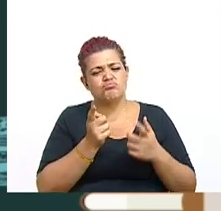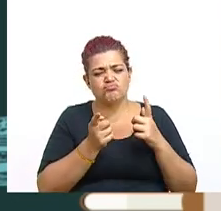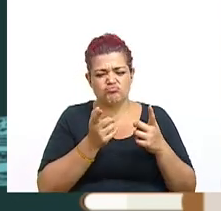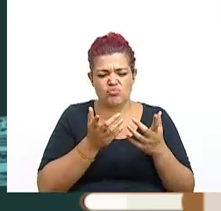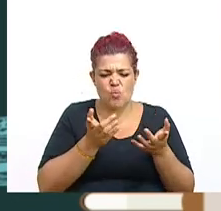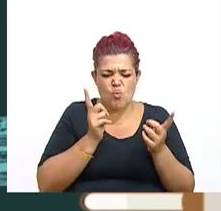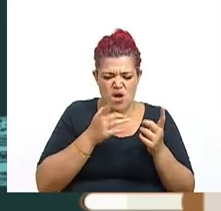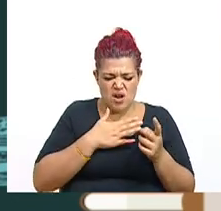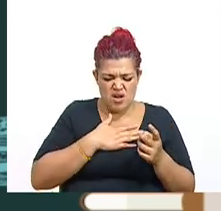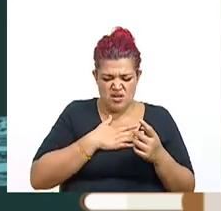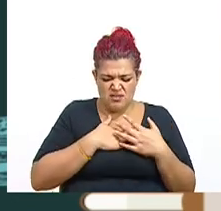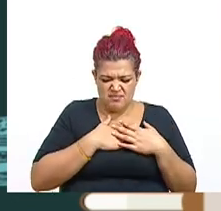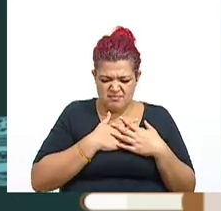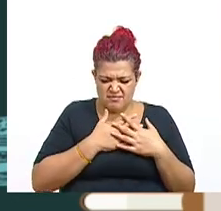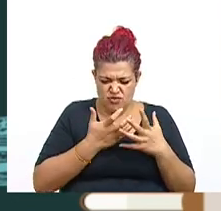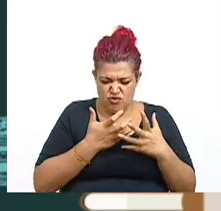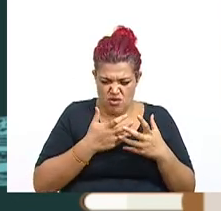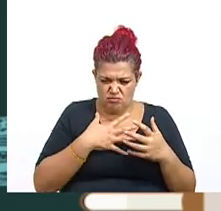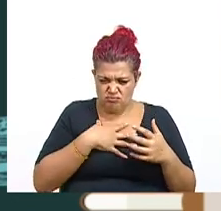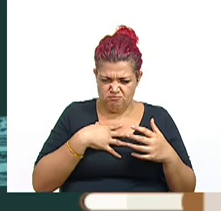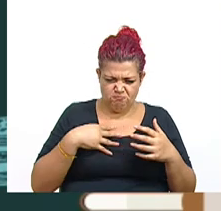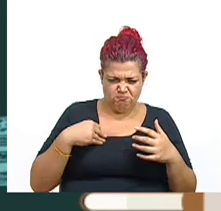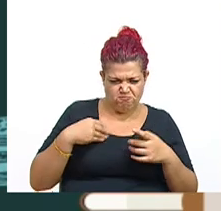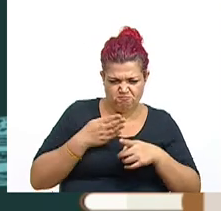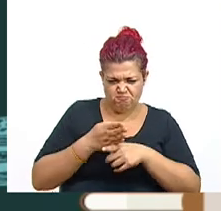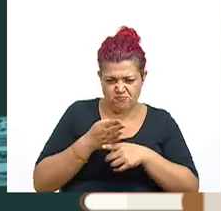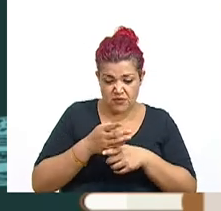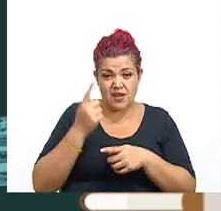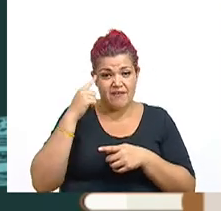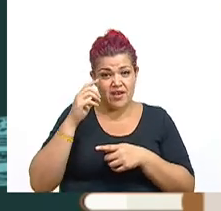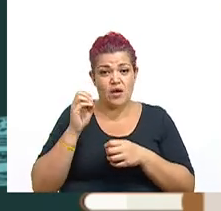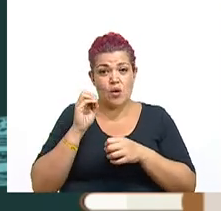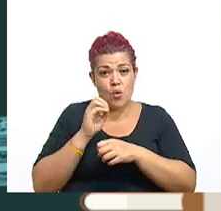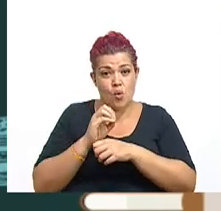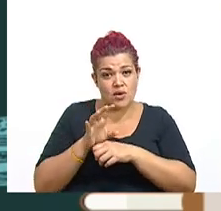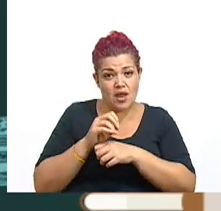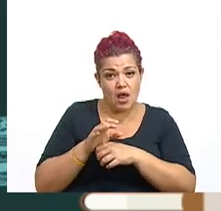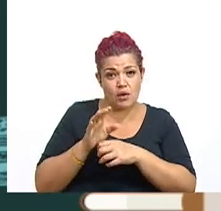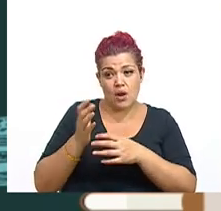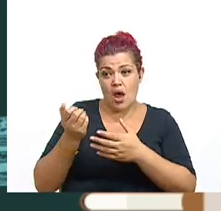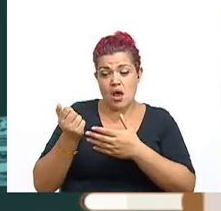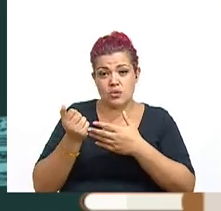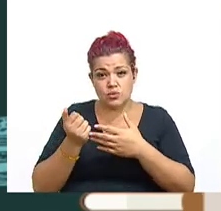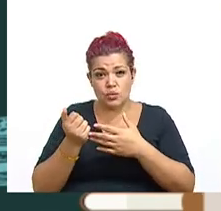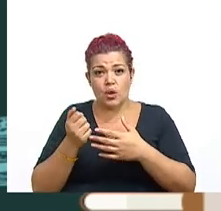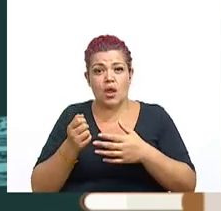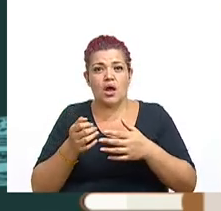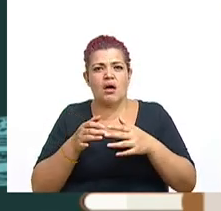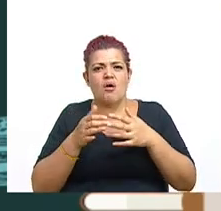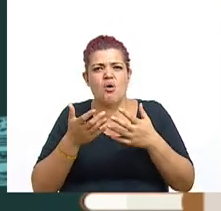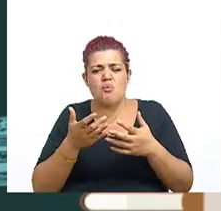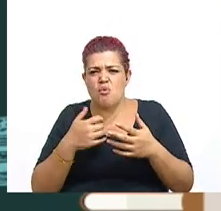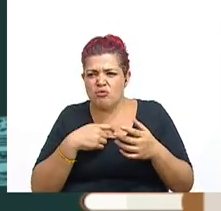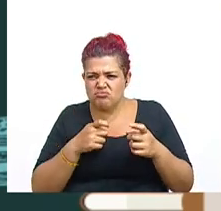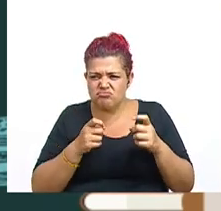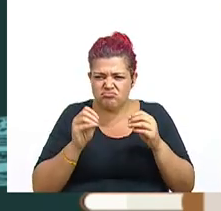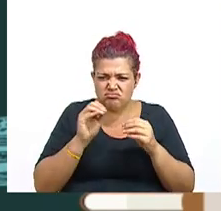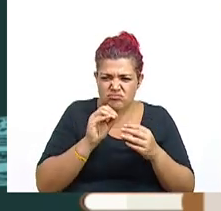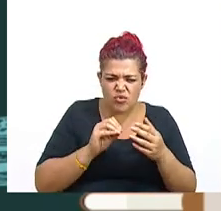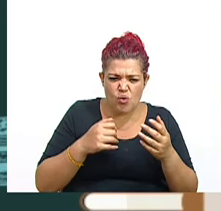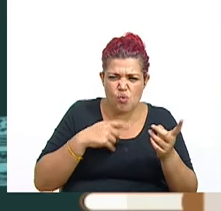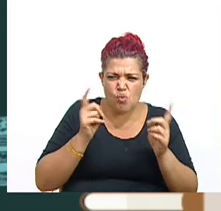difícil. Las orientadoras, los orientadores colaboran muchísimo. Pídanle orientación a ellos para buscar perfiles